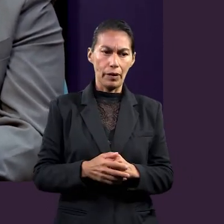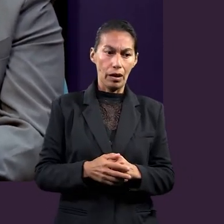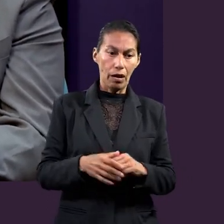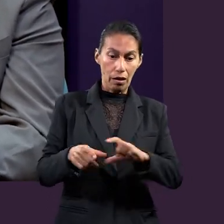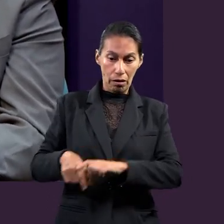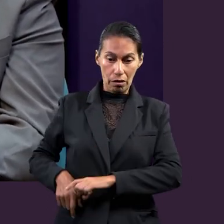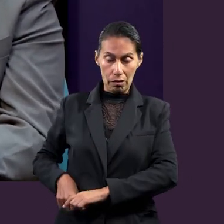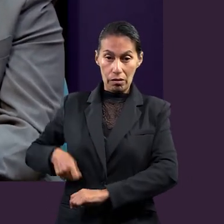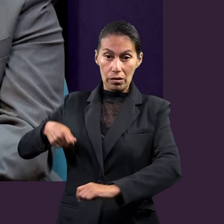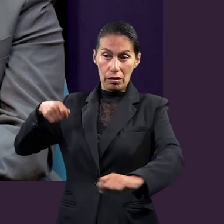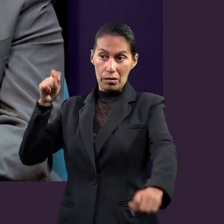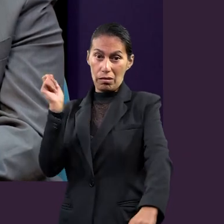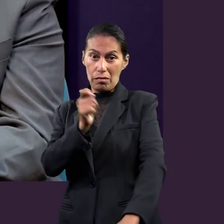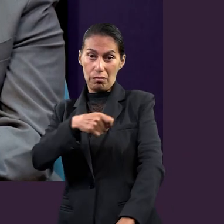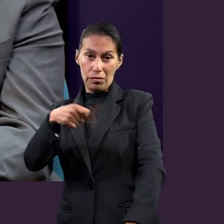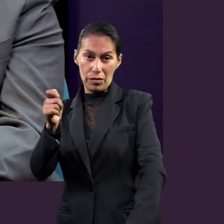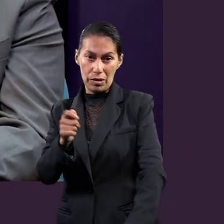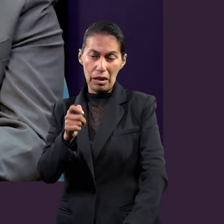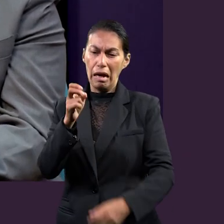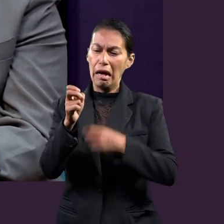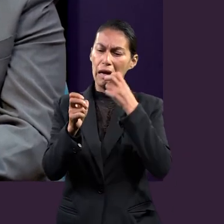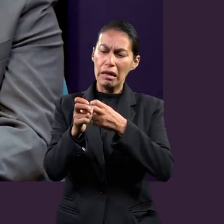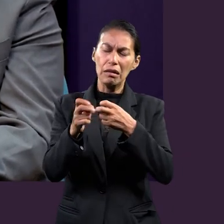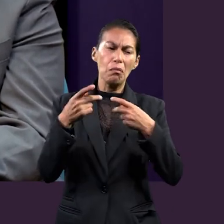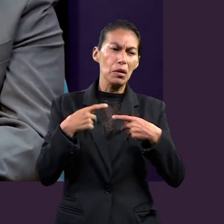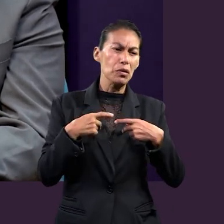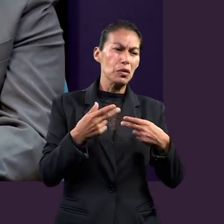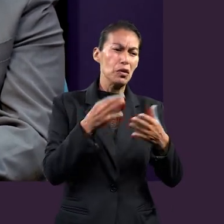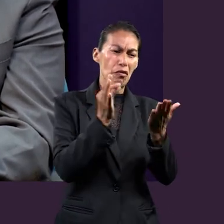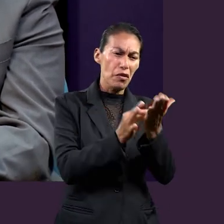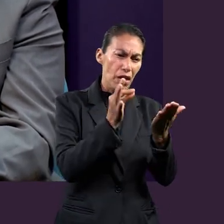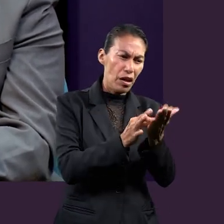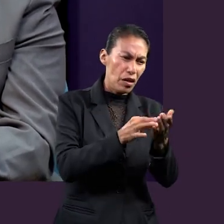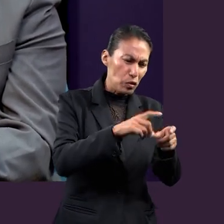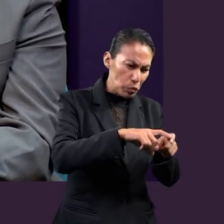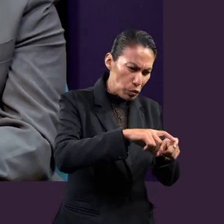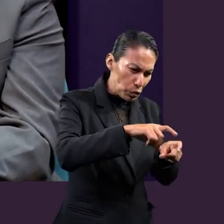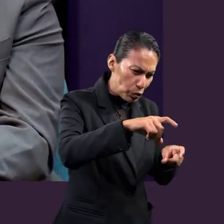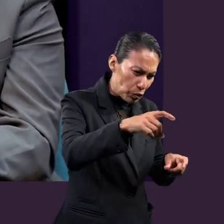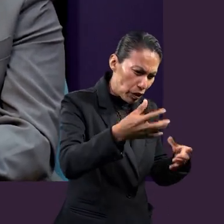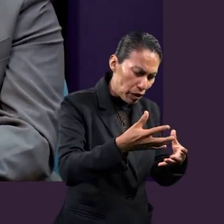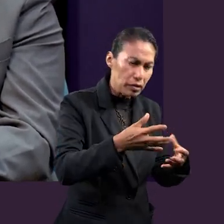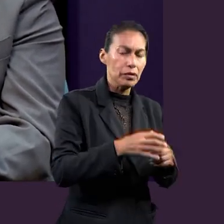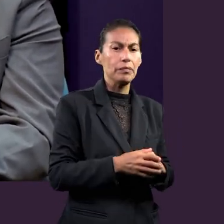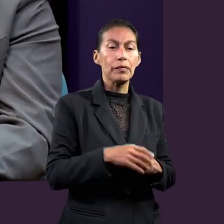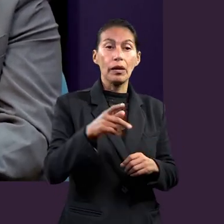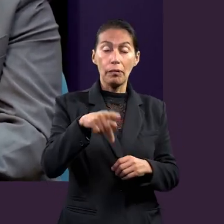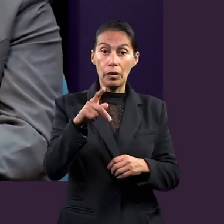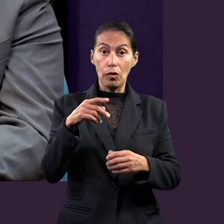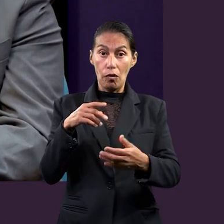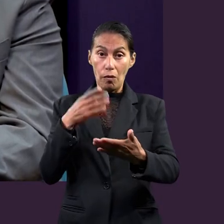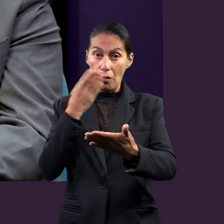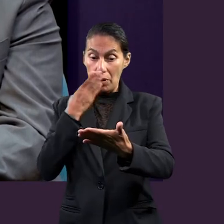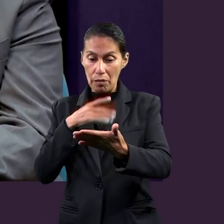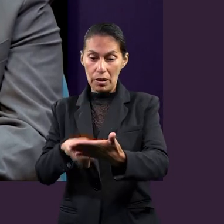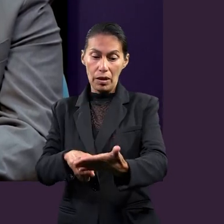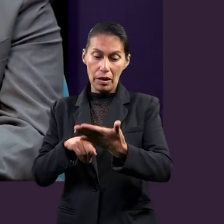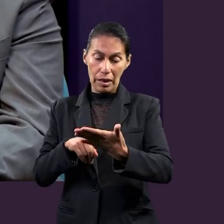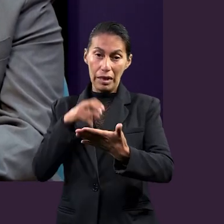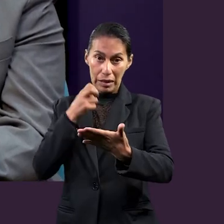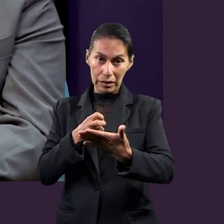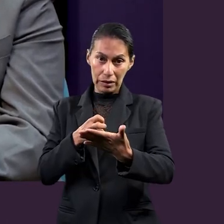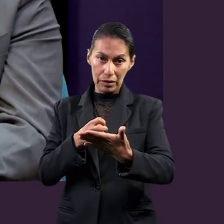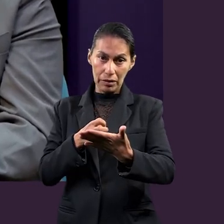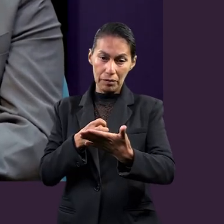herrero, pero en este caso nos la provee el espíritu y nosotros la tenemos claramente identificada como la palabra de Dios.